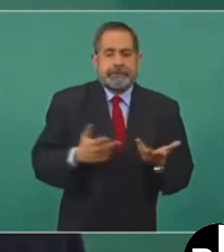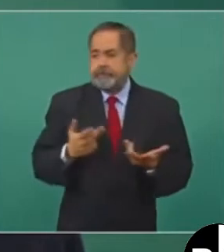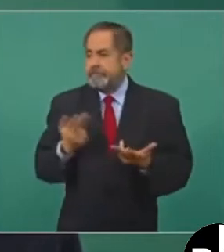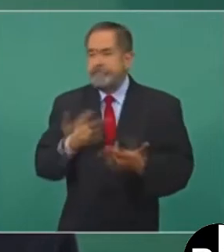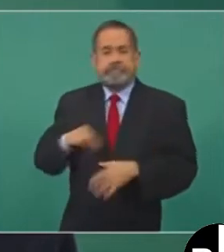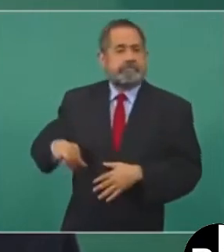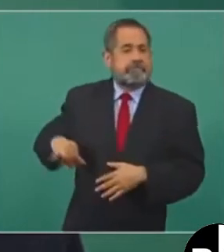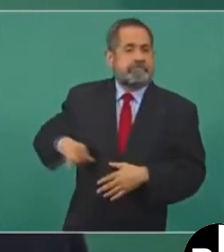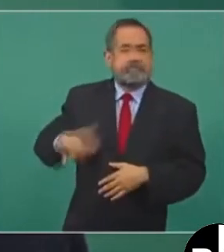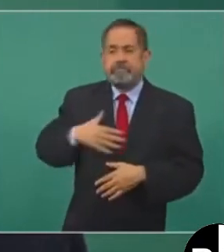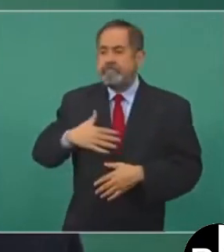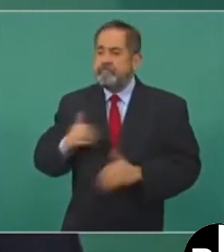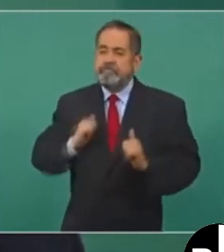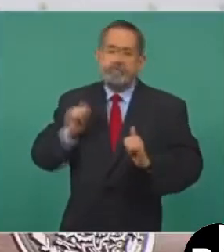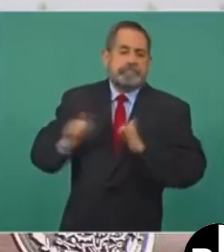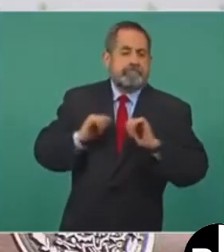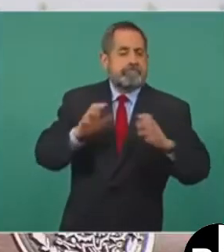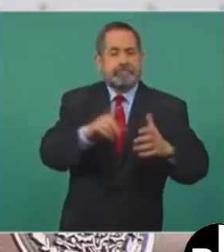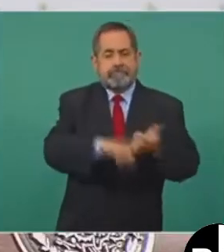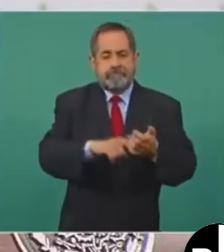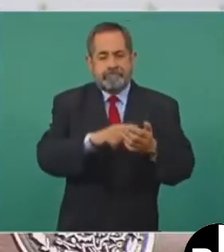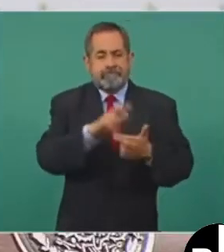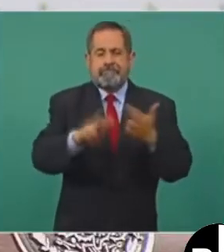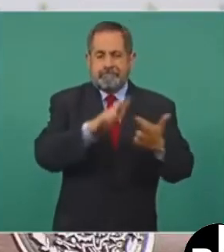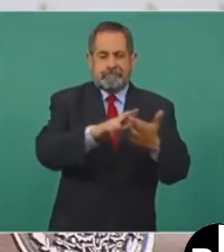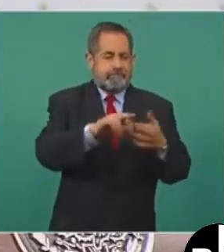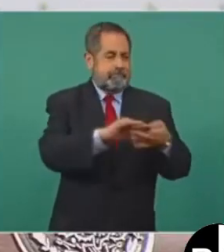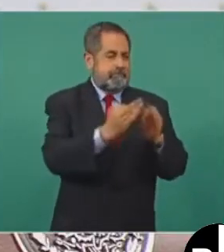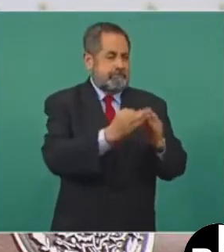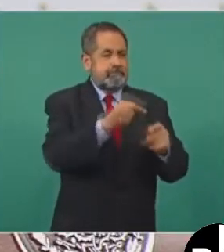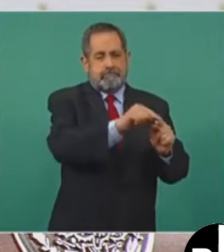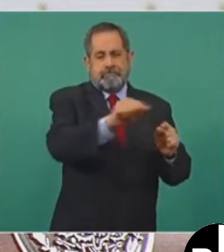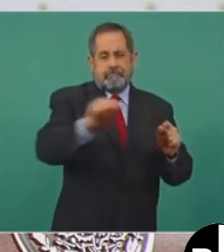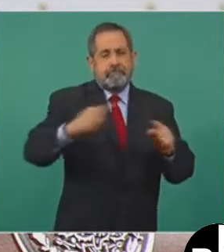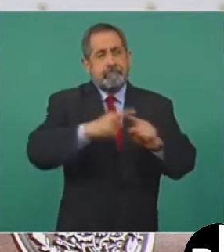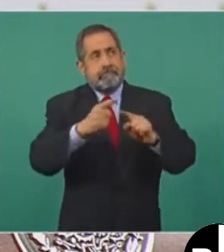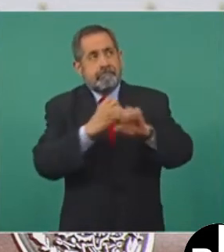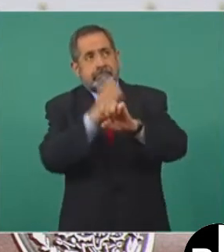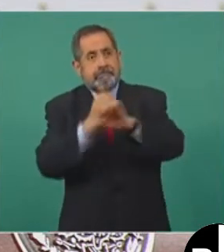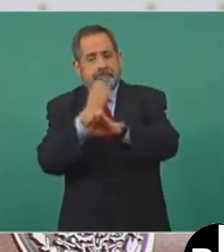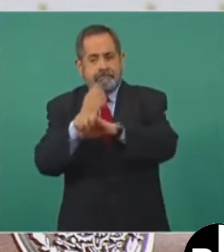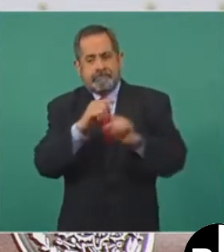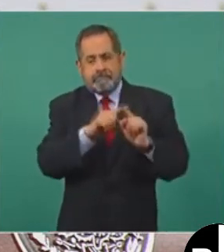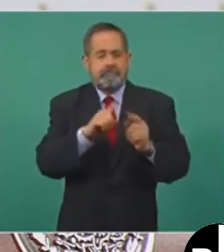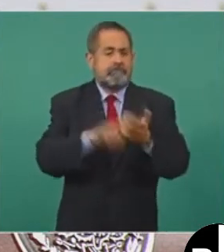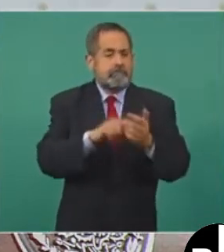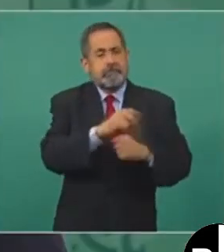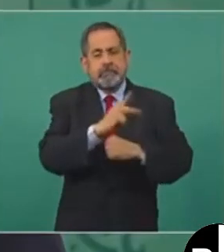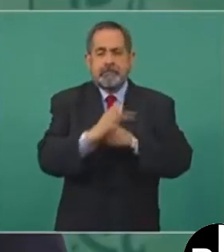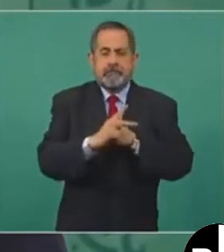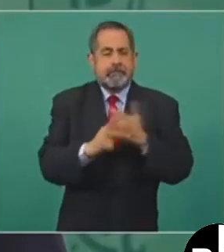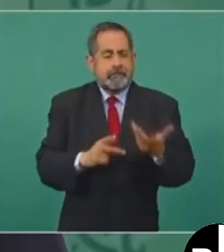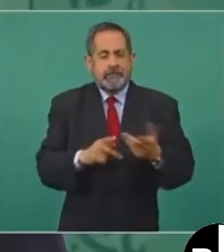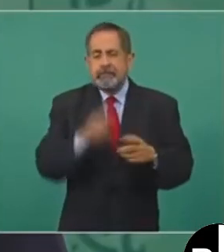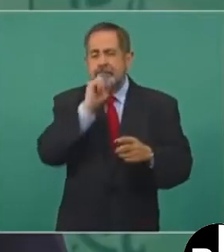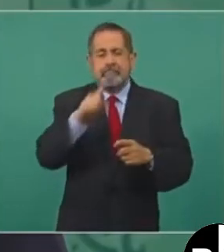creados en lo regional, en los estados, en el país, de